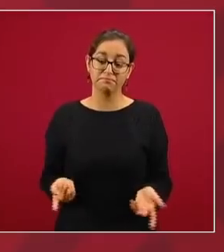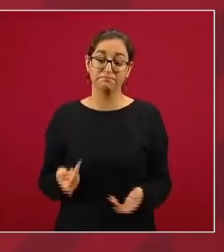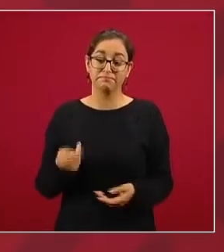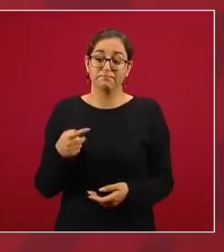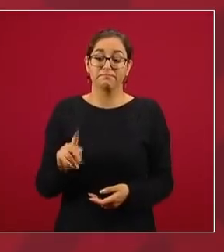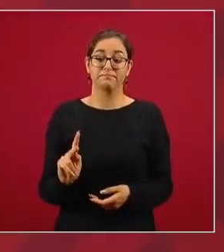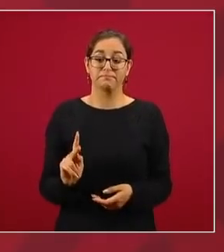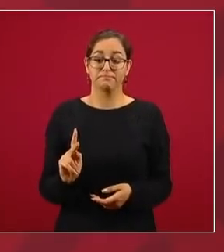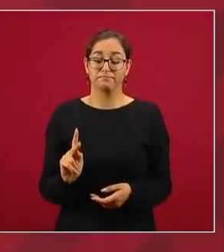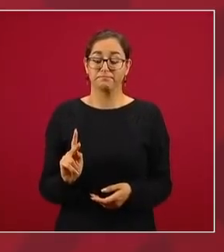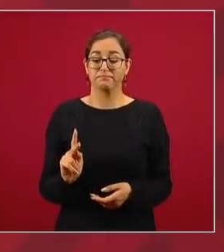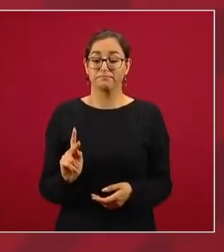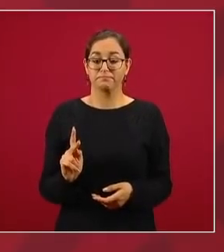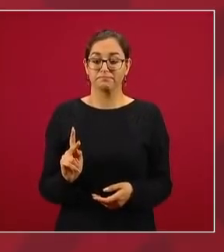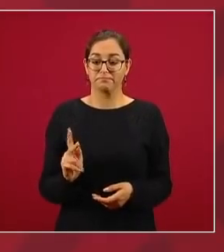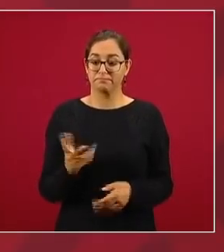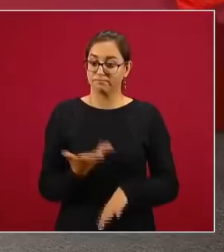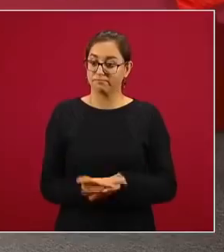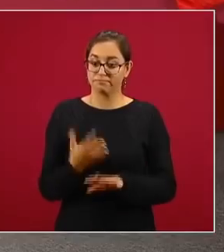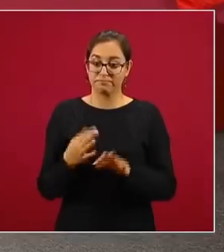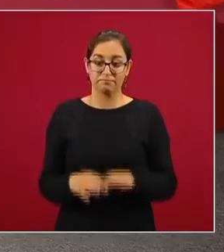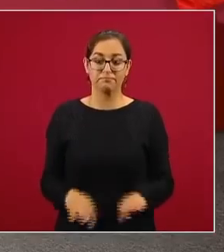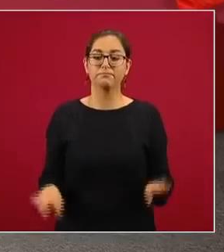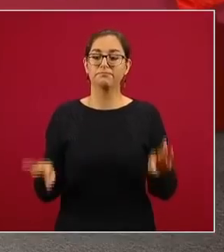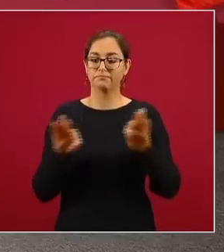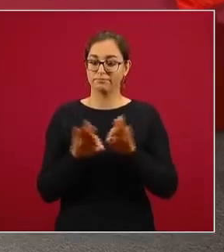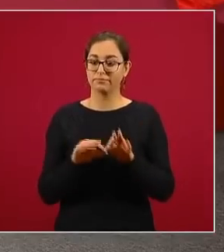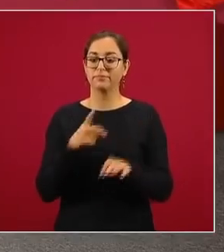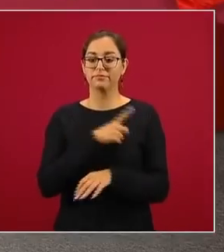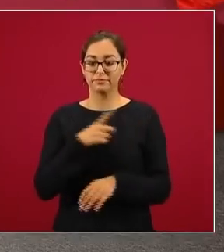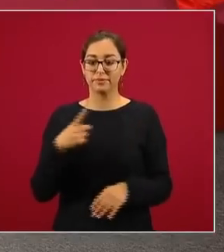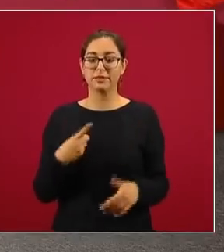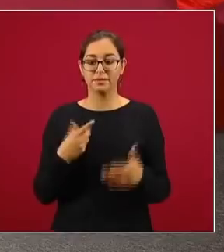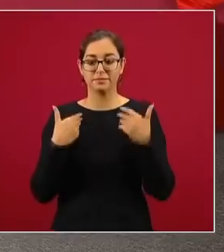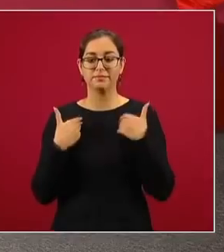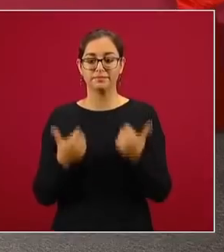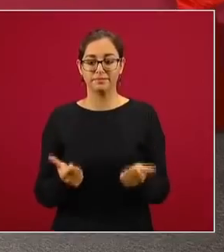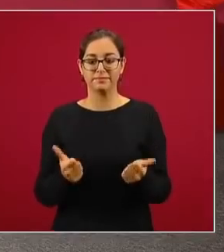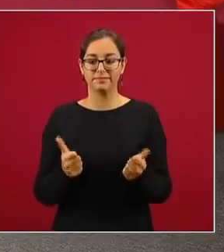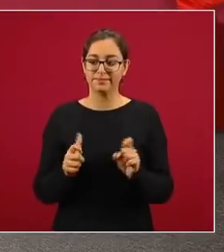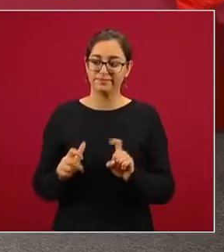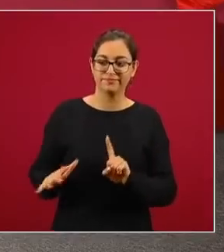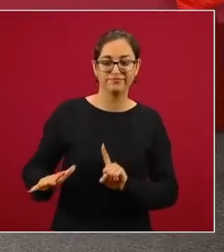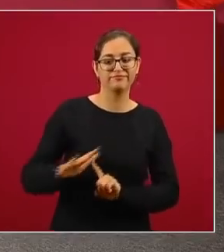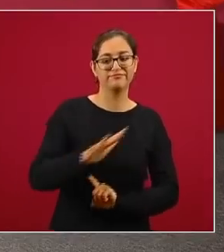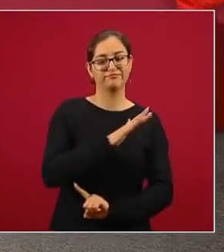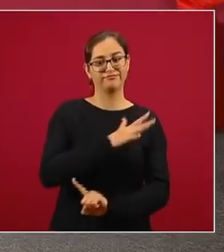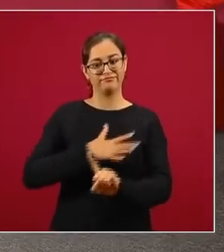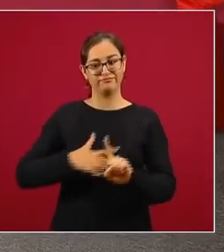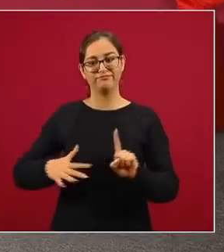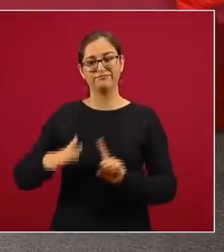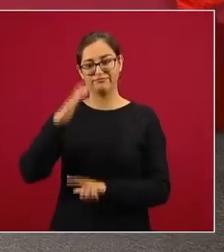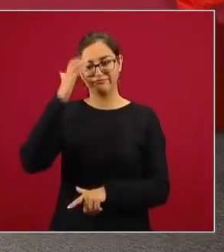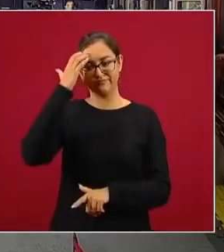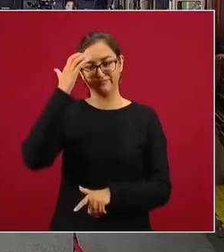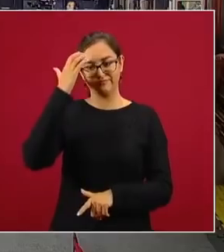es importante conocer todo el contexto.